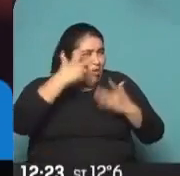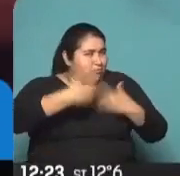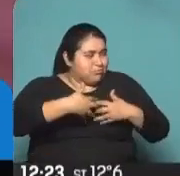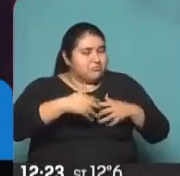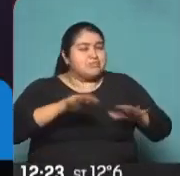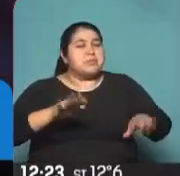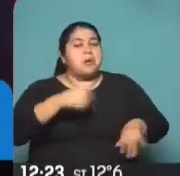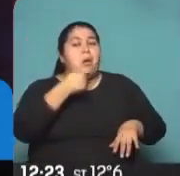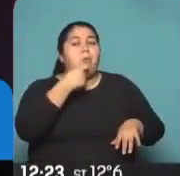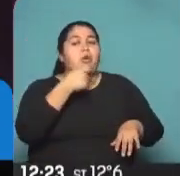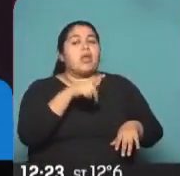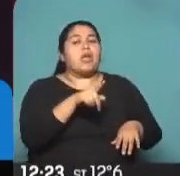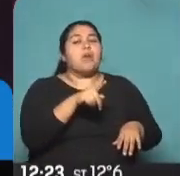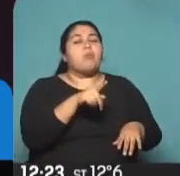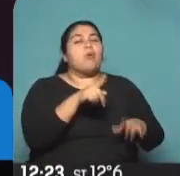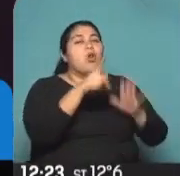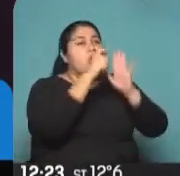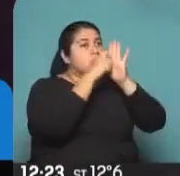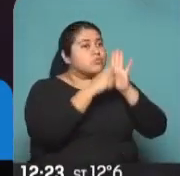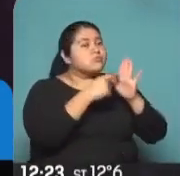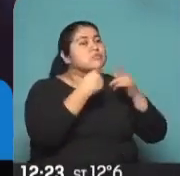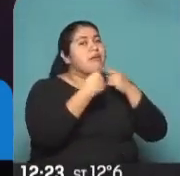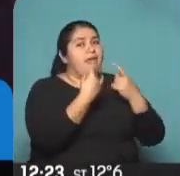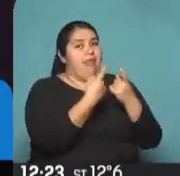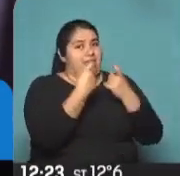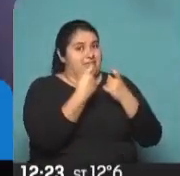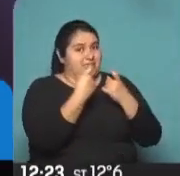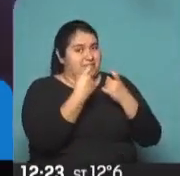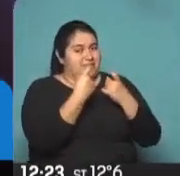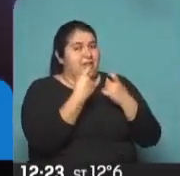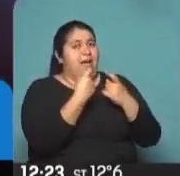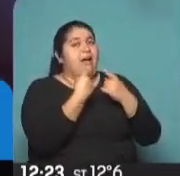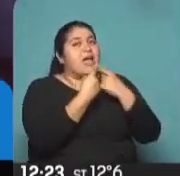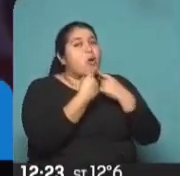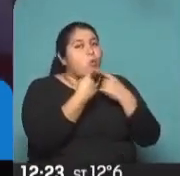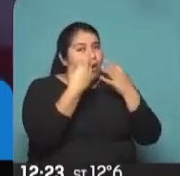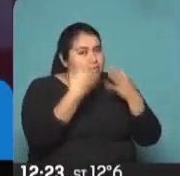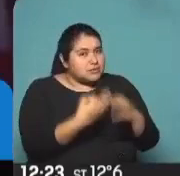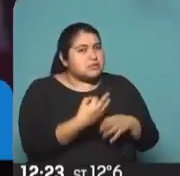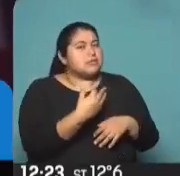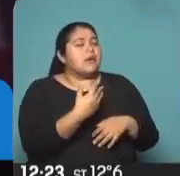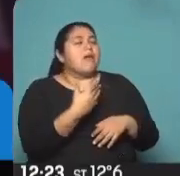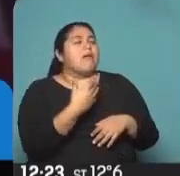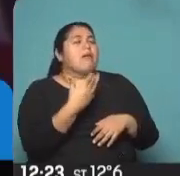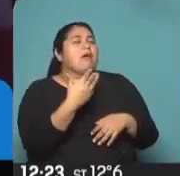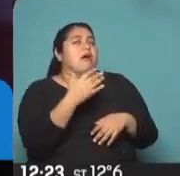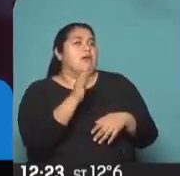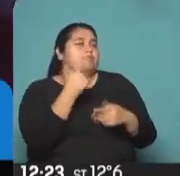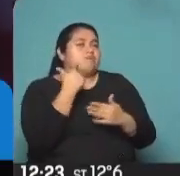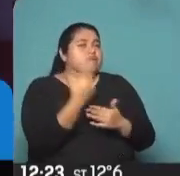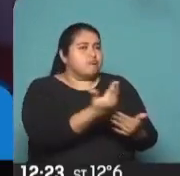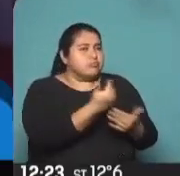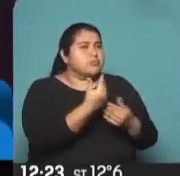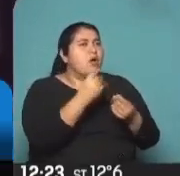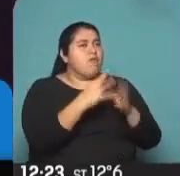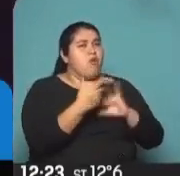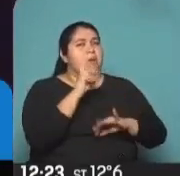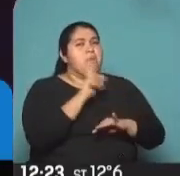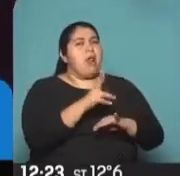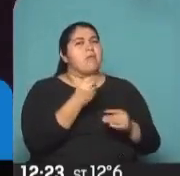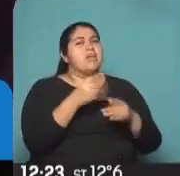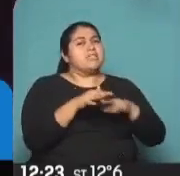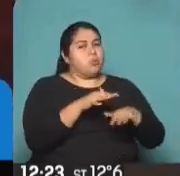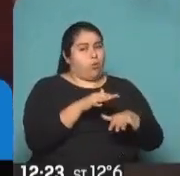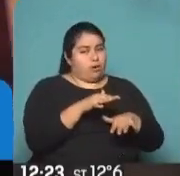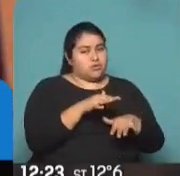necesita de la encuesta o lee la encuesta como para saber qué es lo que pasa en el pueblo, por decirlo de alguna manera. Y por otro lado, uno piensa